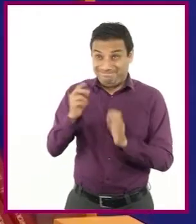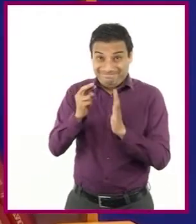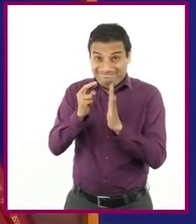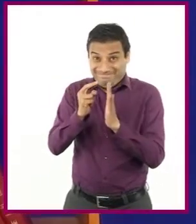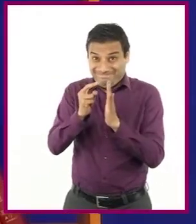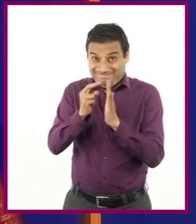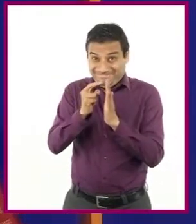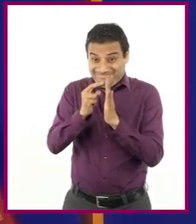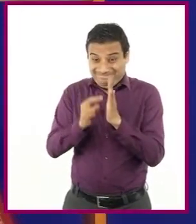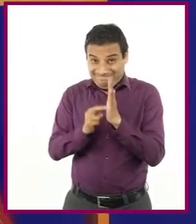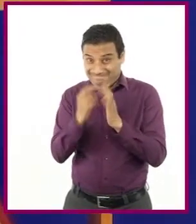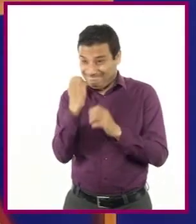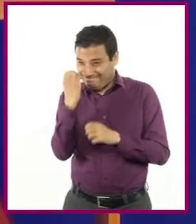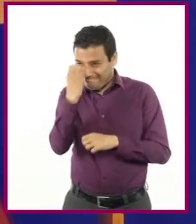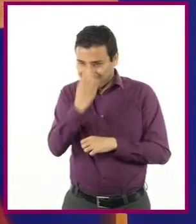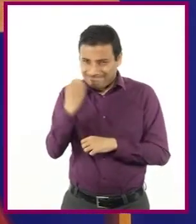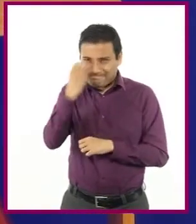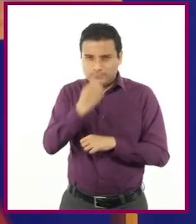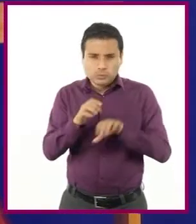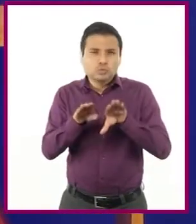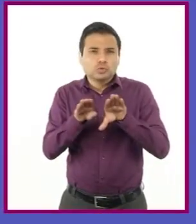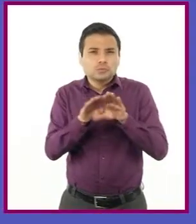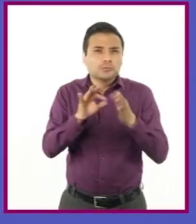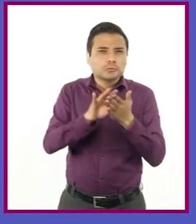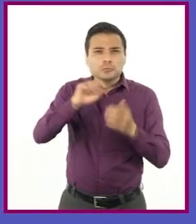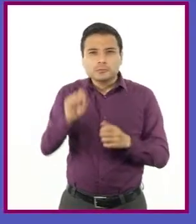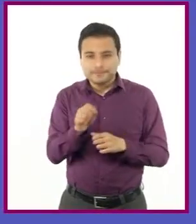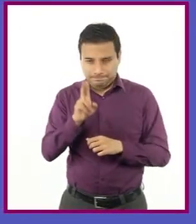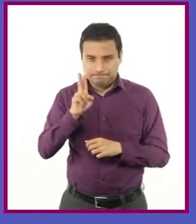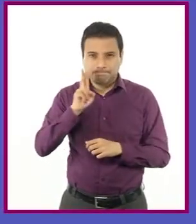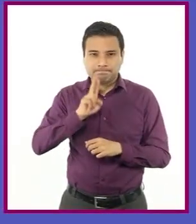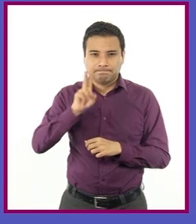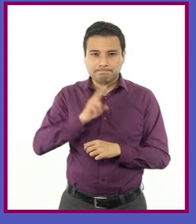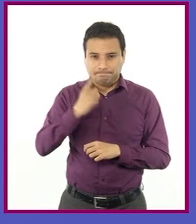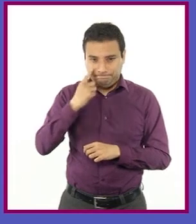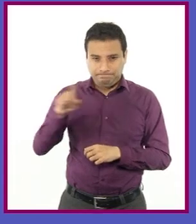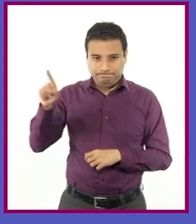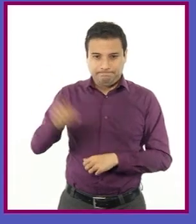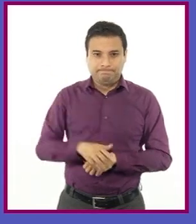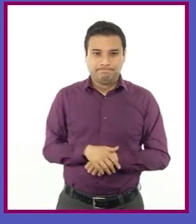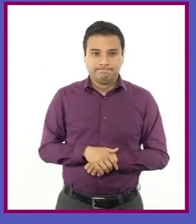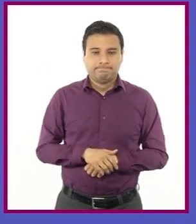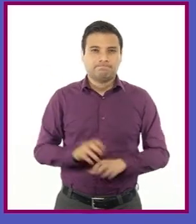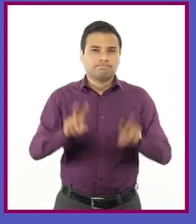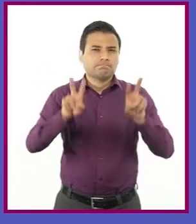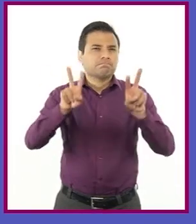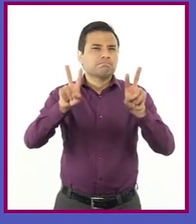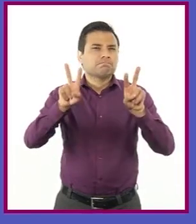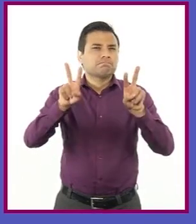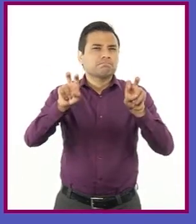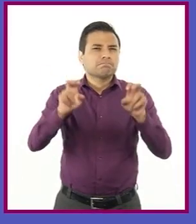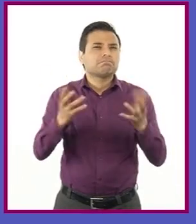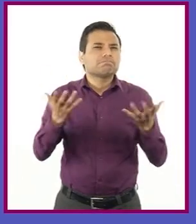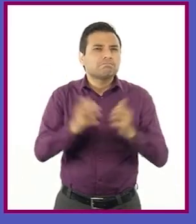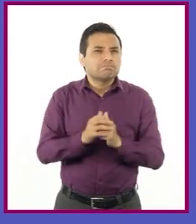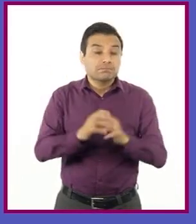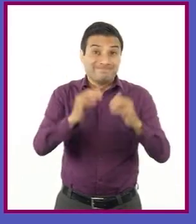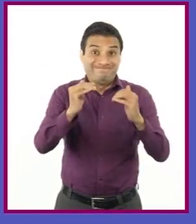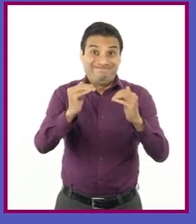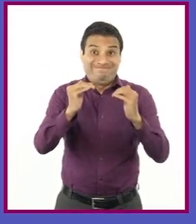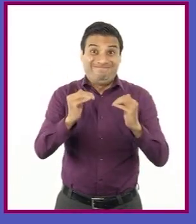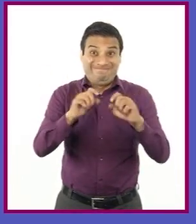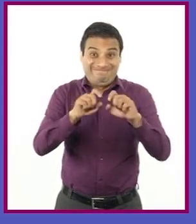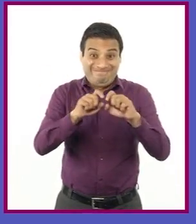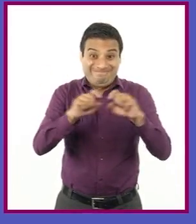cómo se hace uso de los signos de puntuación. El título y el subtítulo no llevan punto